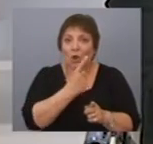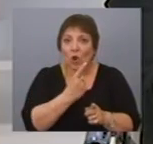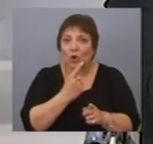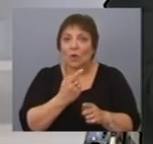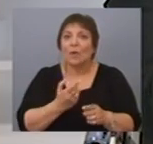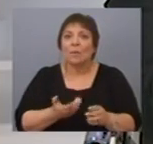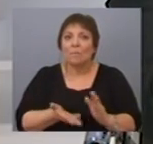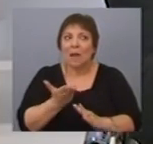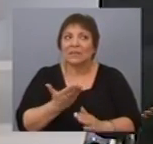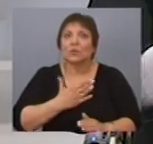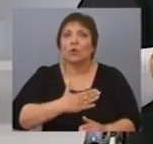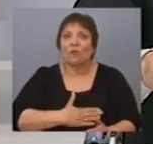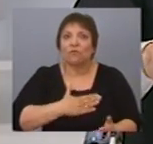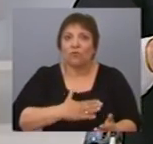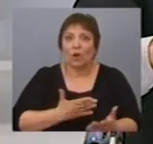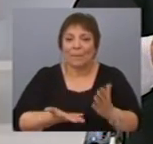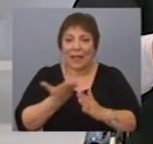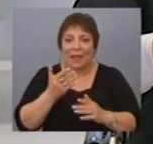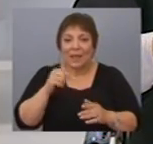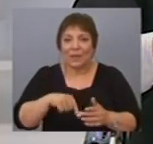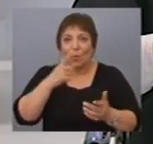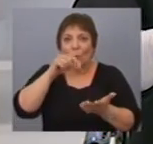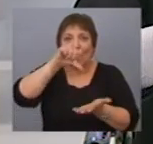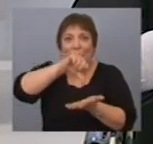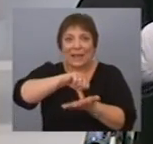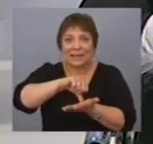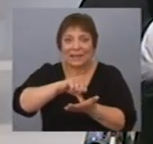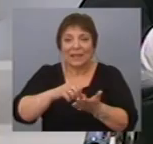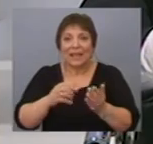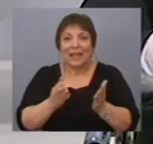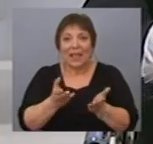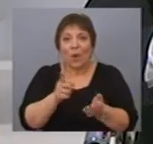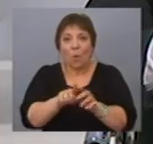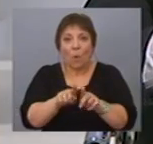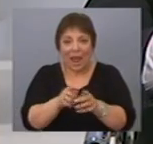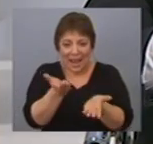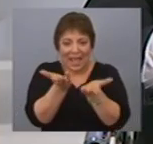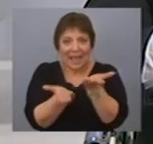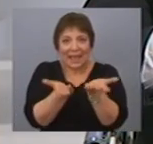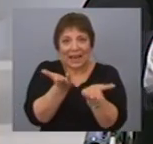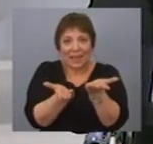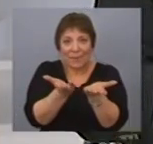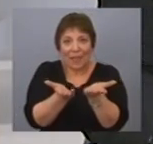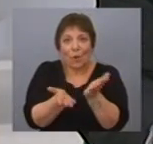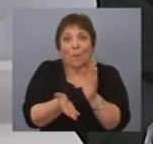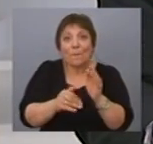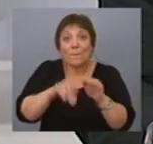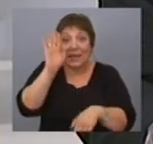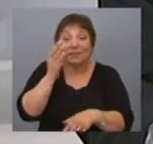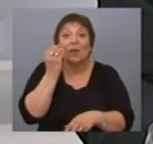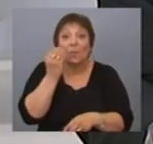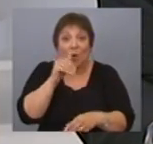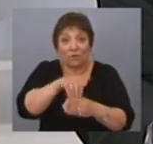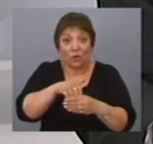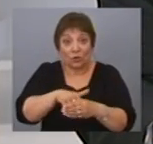Lo cual implica un país más equilibrado, si se quiere, en términos de voto. Porque el Frente Amplio es un